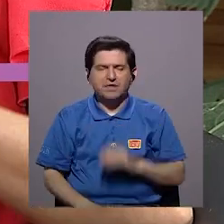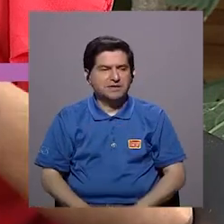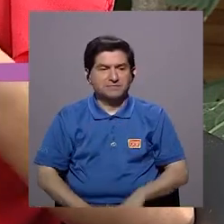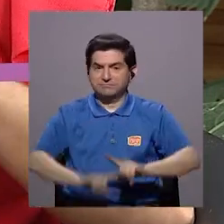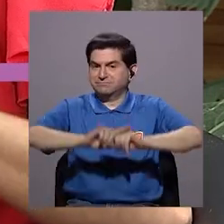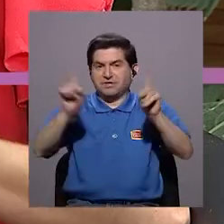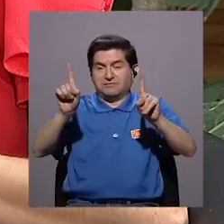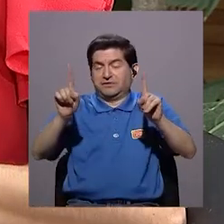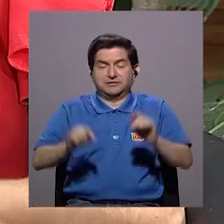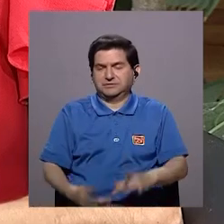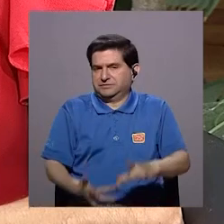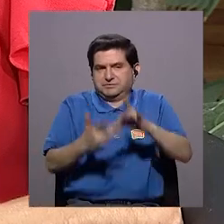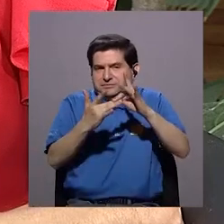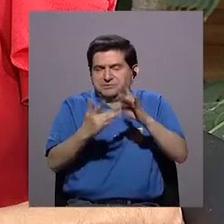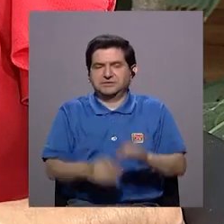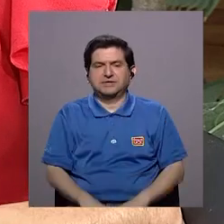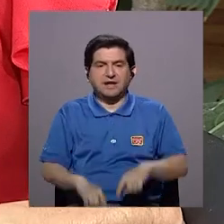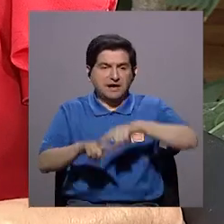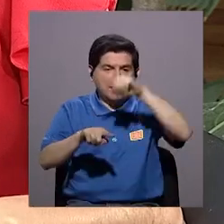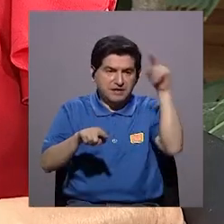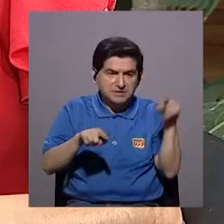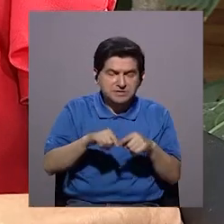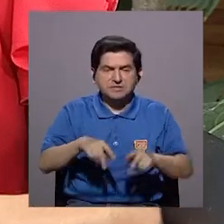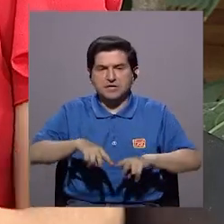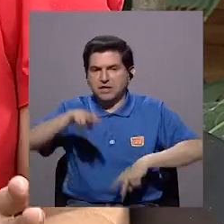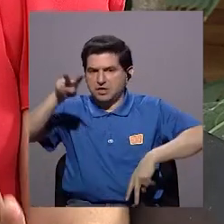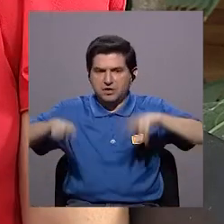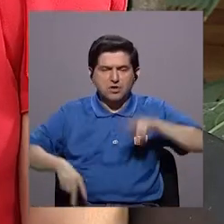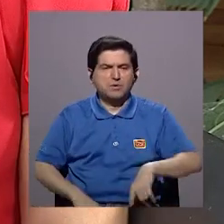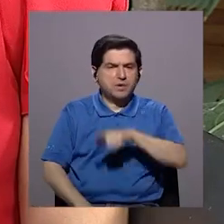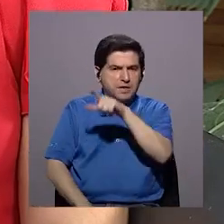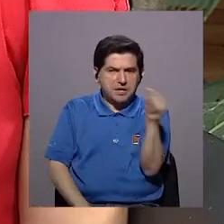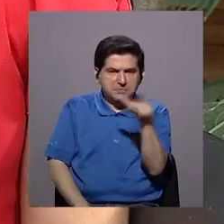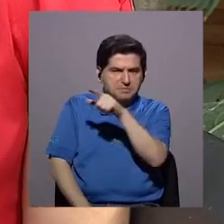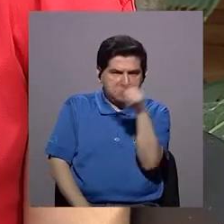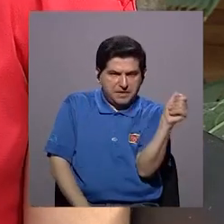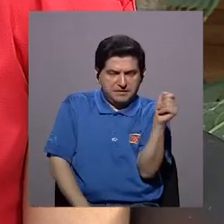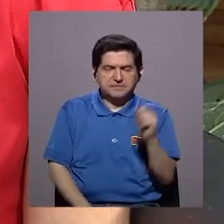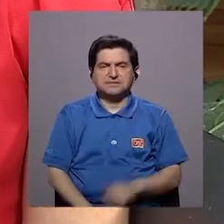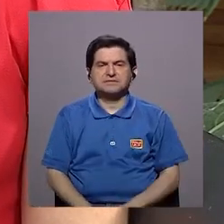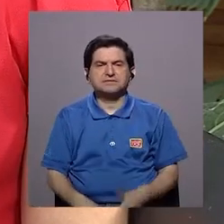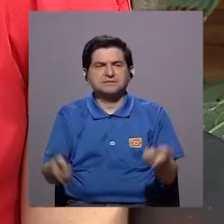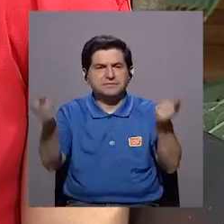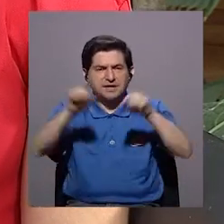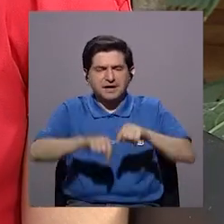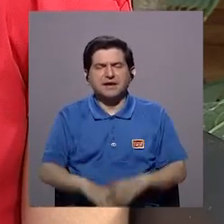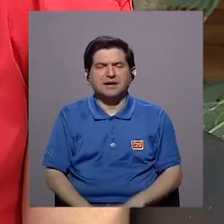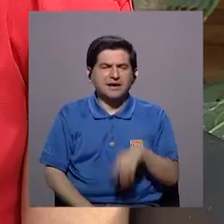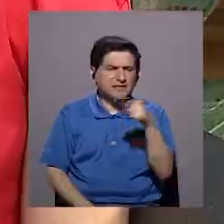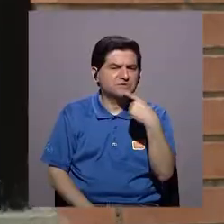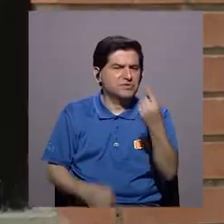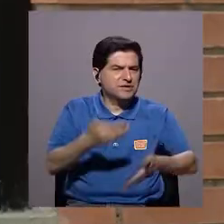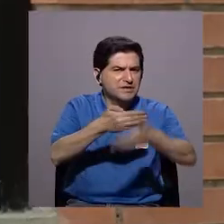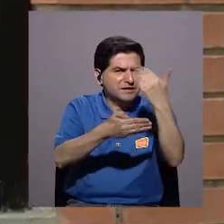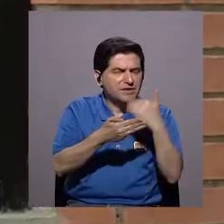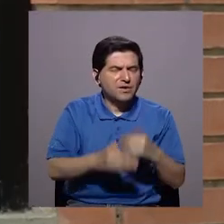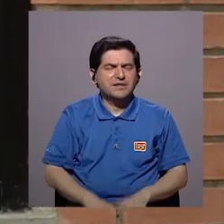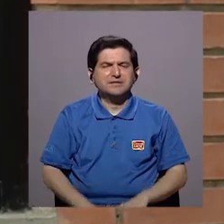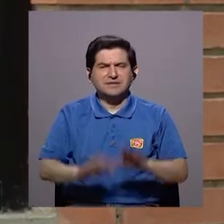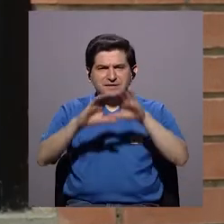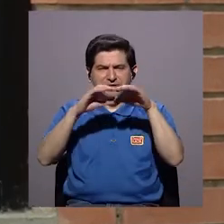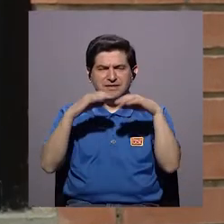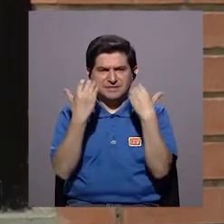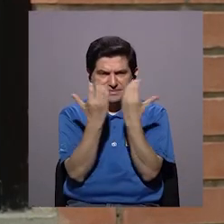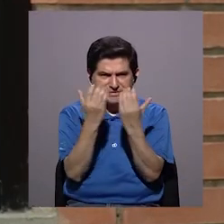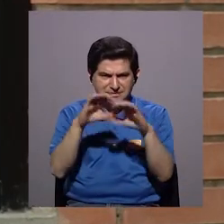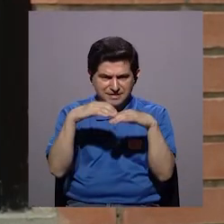todas somos únicas, y tenemos un ciclo que puede variar incluso de mes a mes. En el caso del ovario poliquístico, la característica